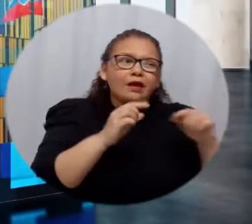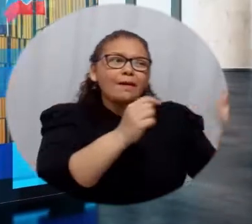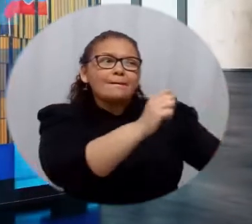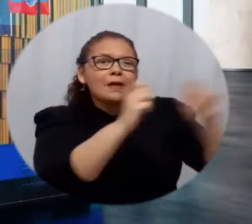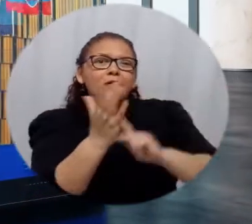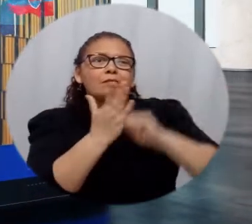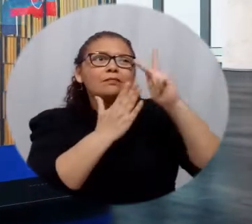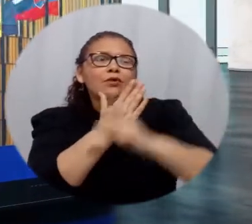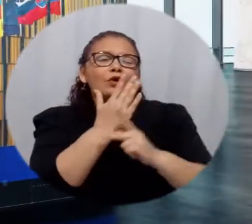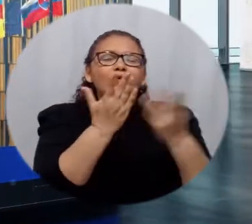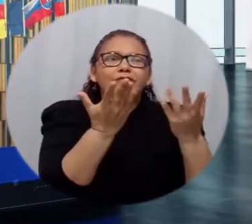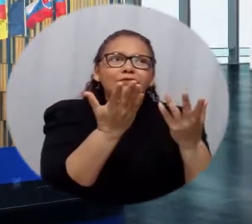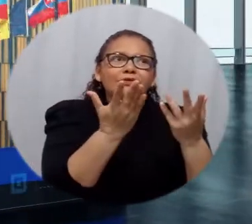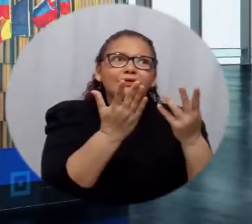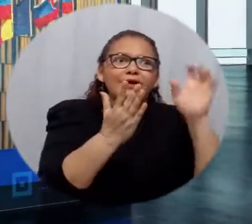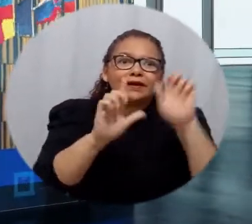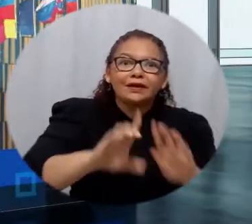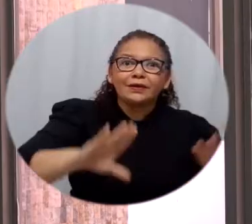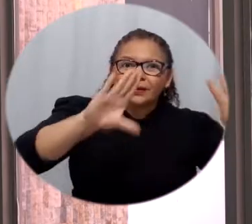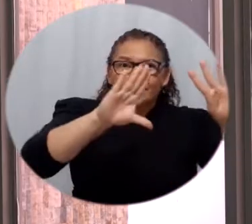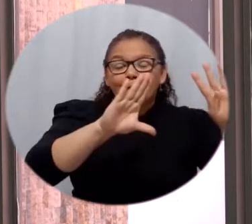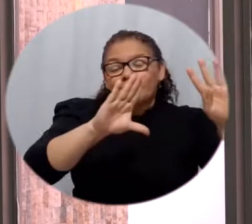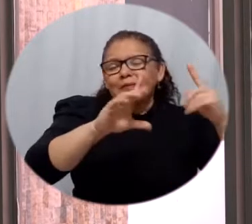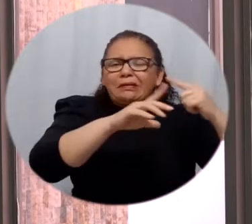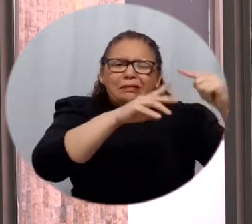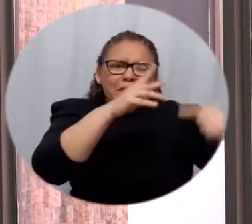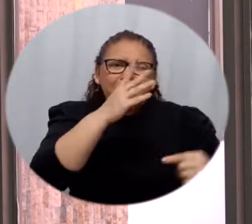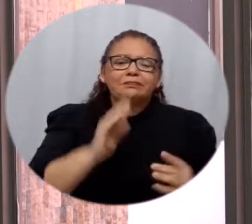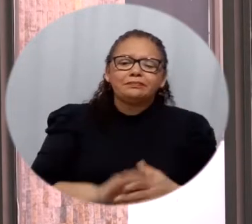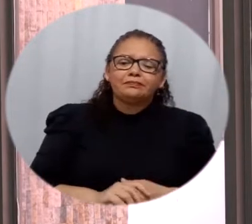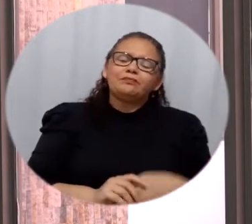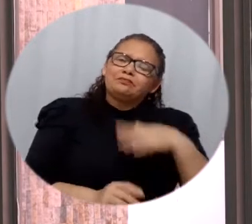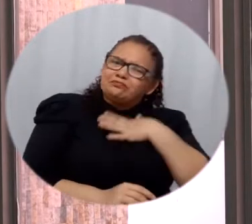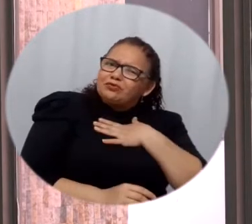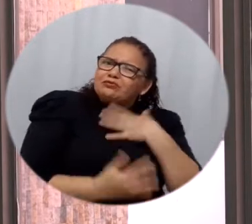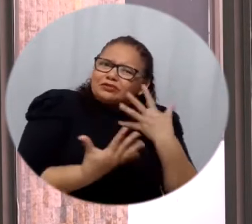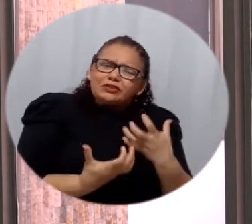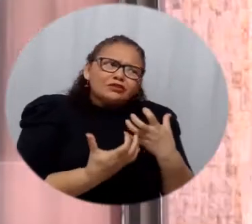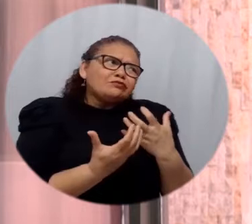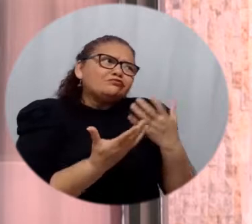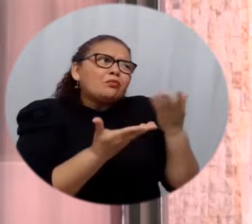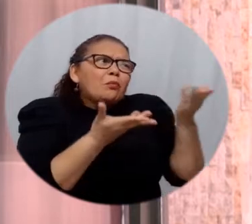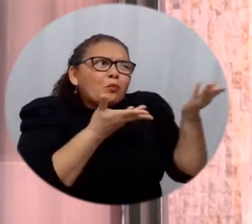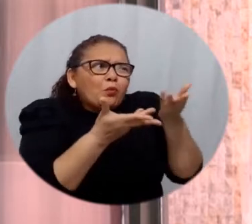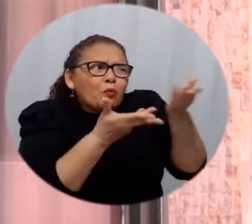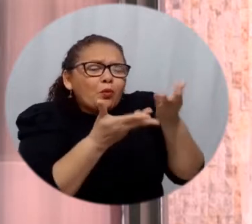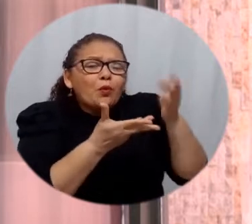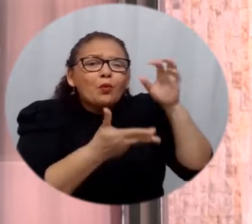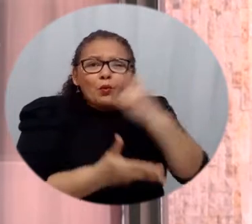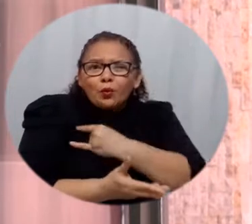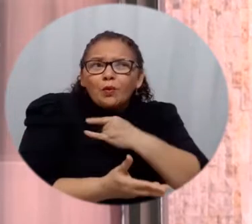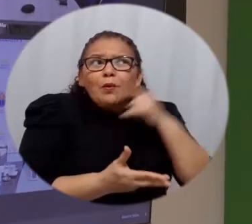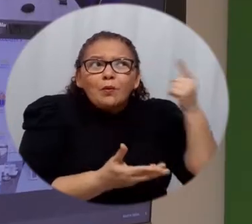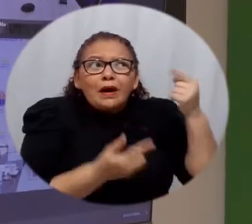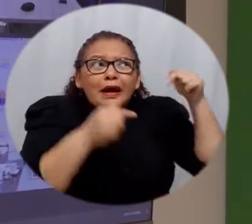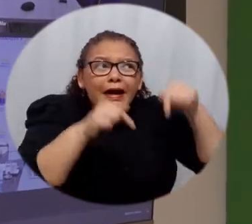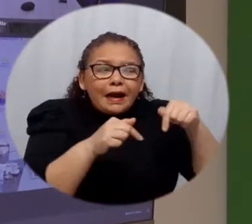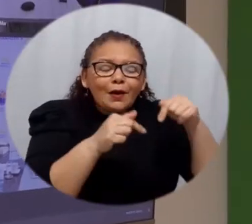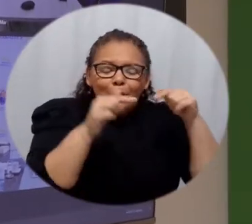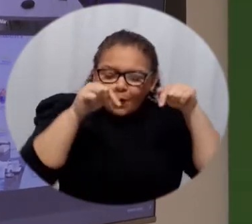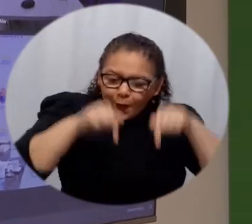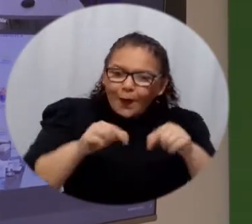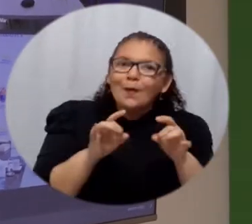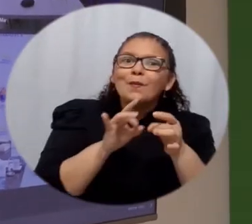Europea, entre otros temas. Estábamos muy pendientes de hablar con el rector de la Universidad de Cádiz y bueno, se pudo concretar el día de hoy,